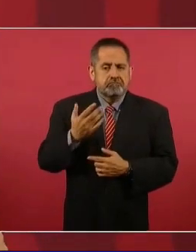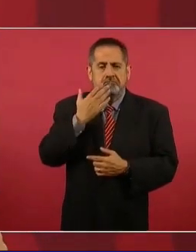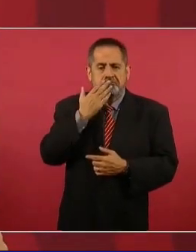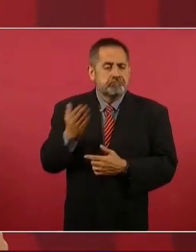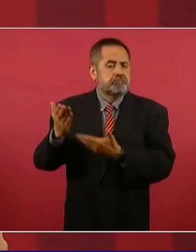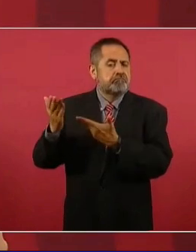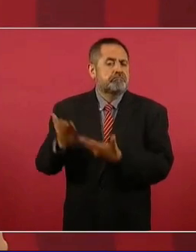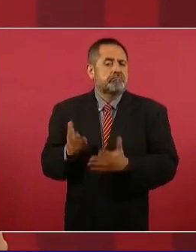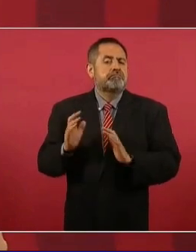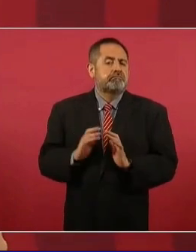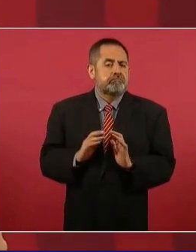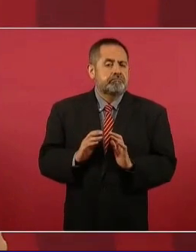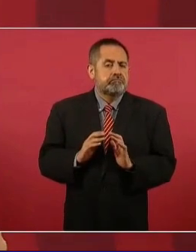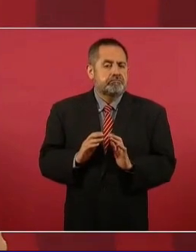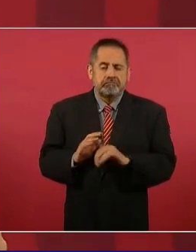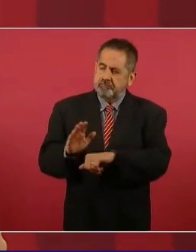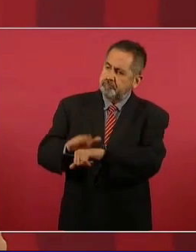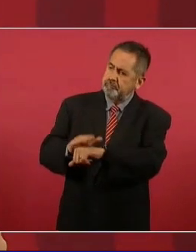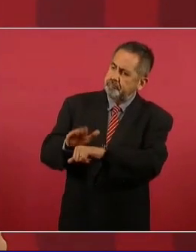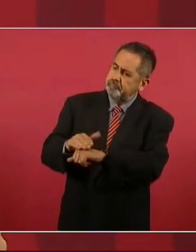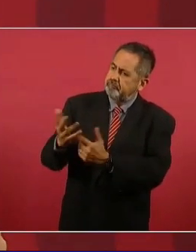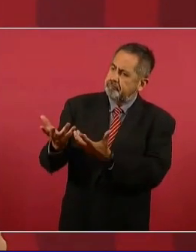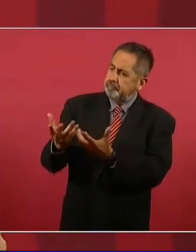convocado,